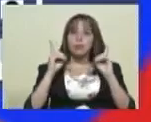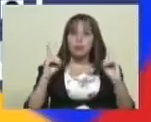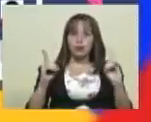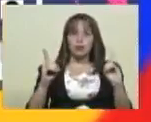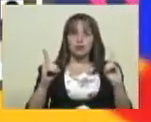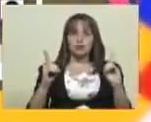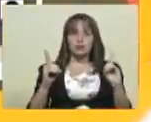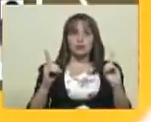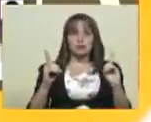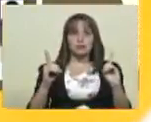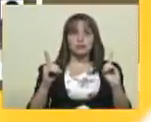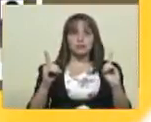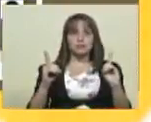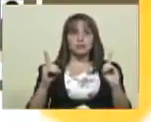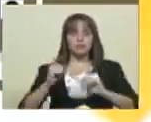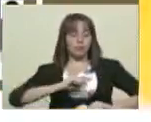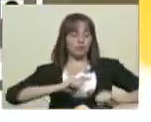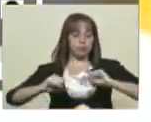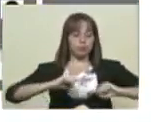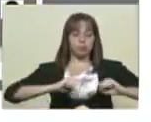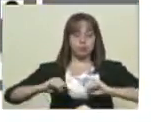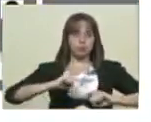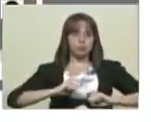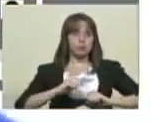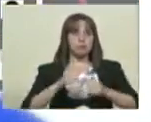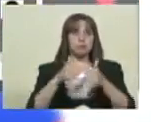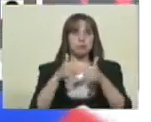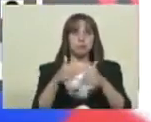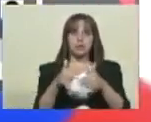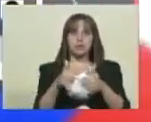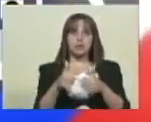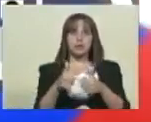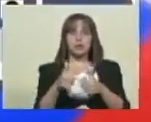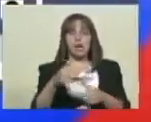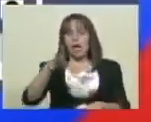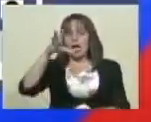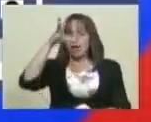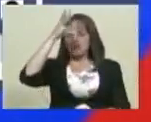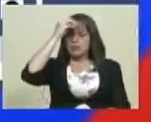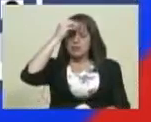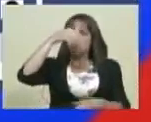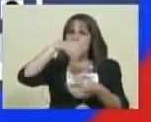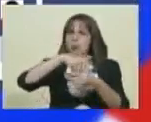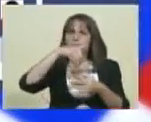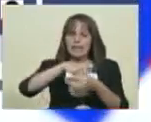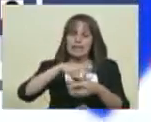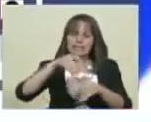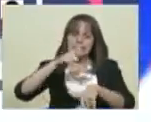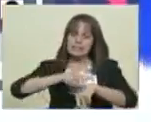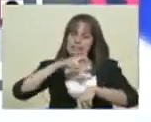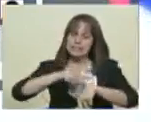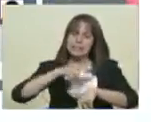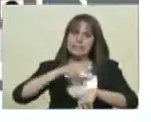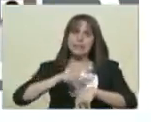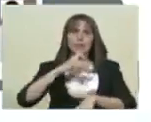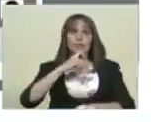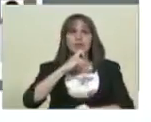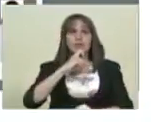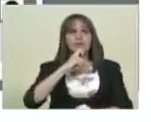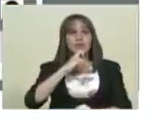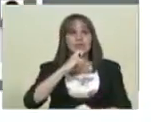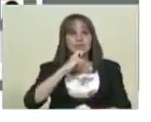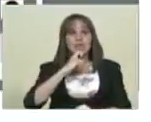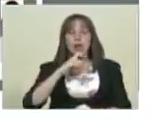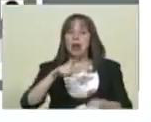dinámica y hemos aprendido a votar en momentos difíciles, en un gran